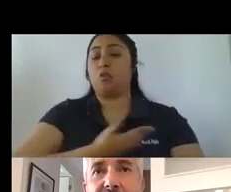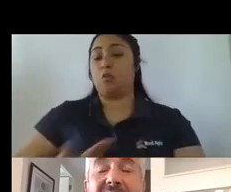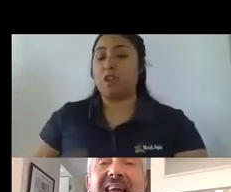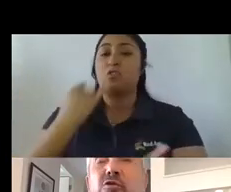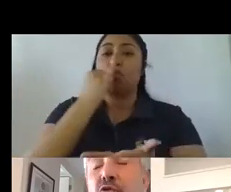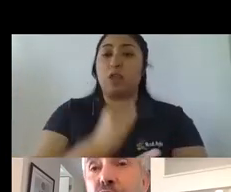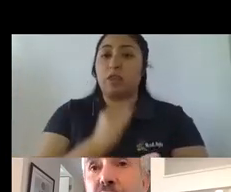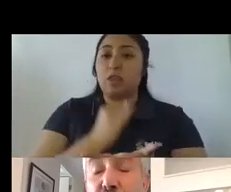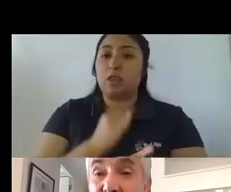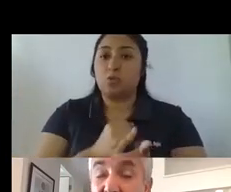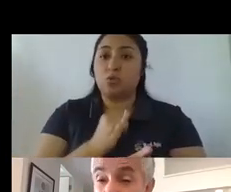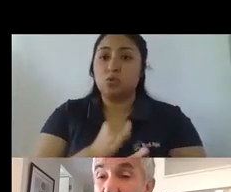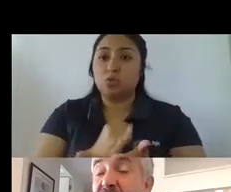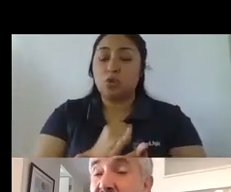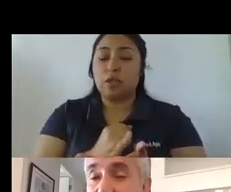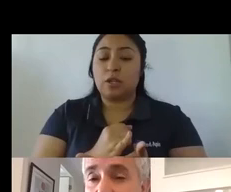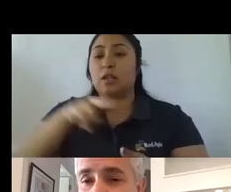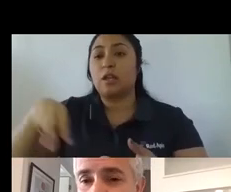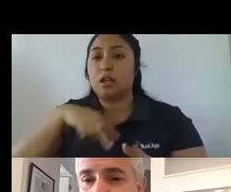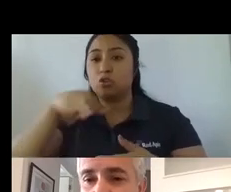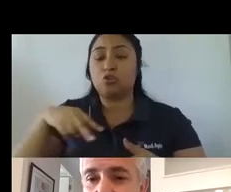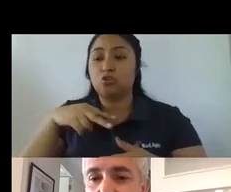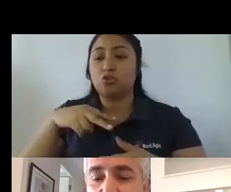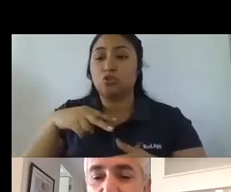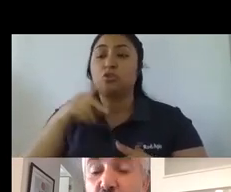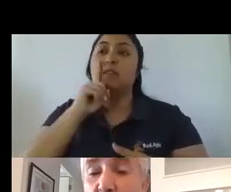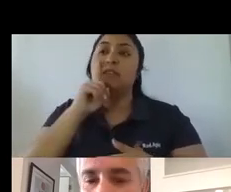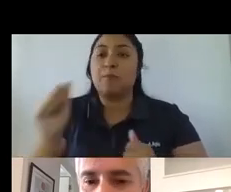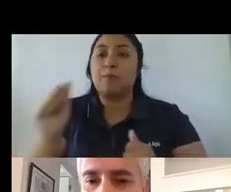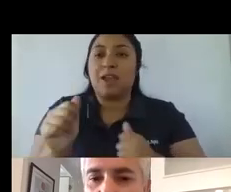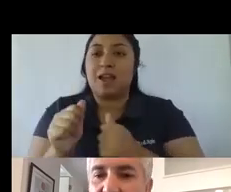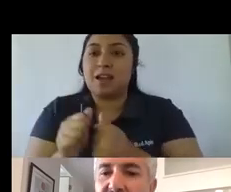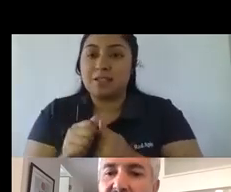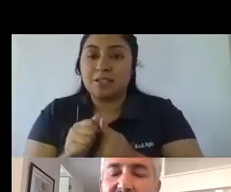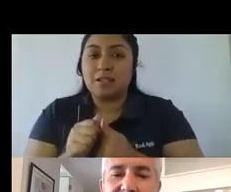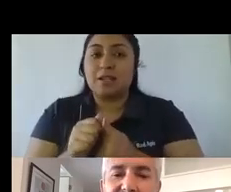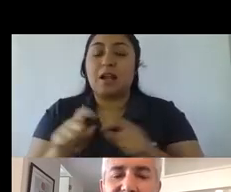a las que nosotros nos deberíamos aferrar digamos como ciudadanos